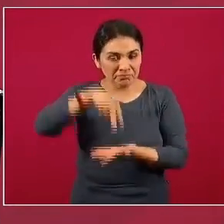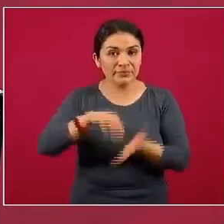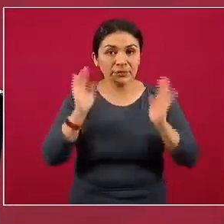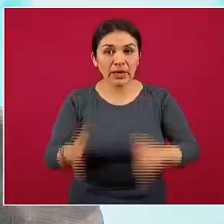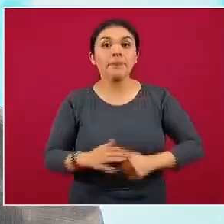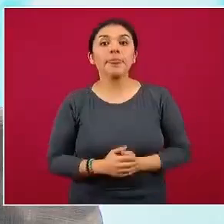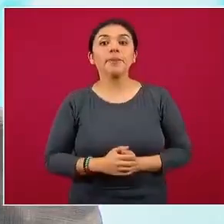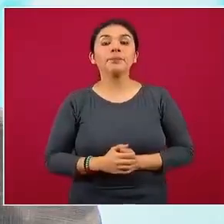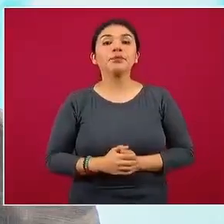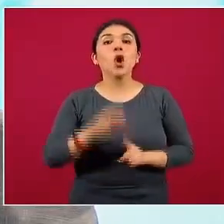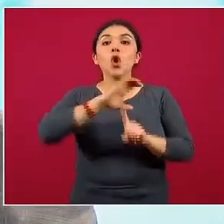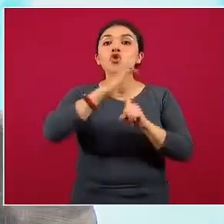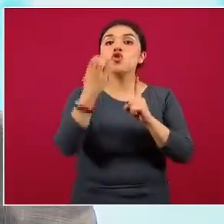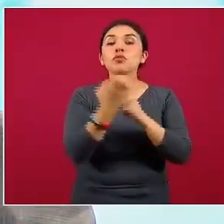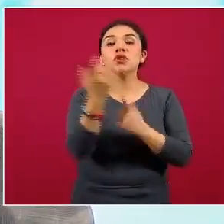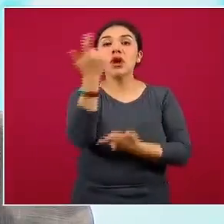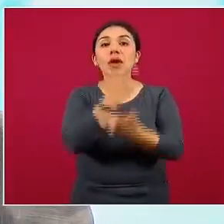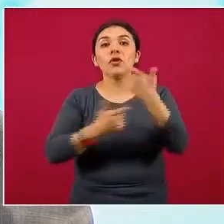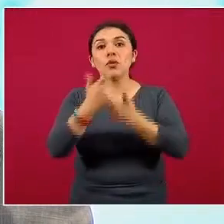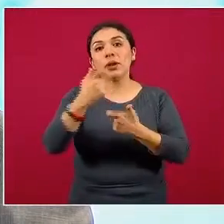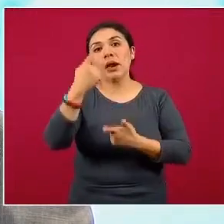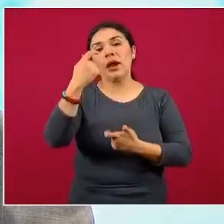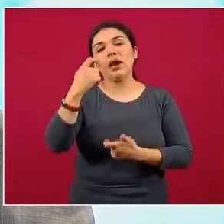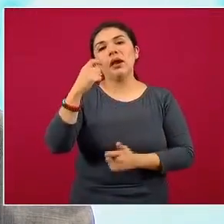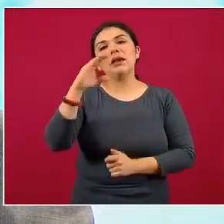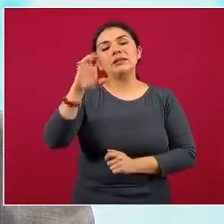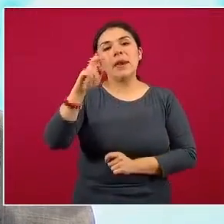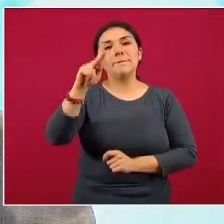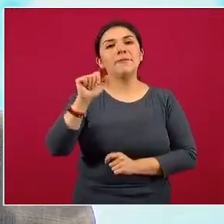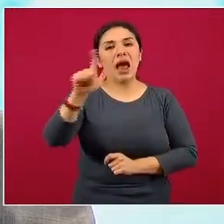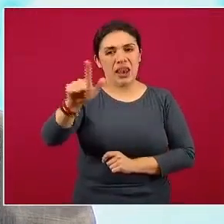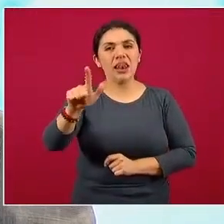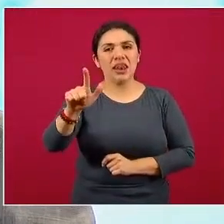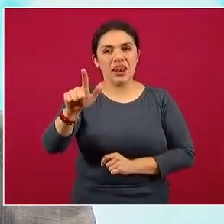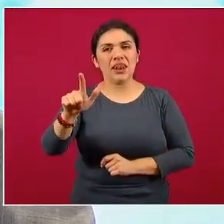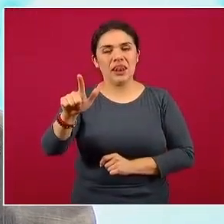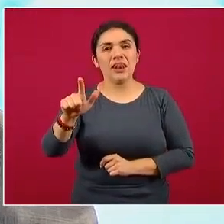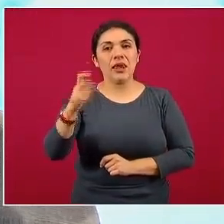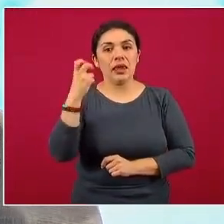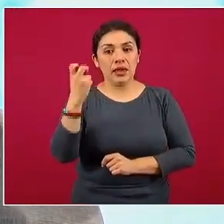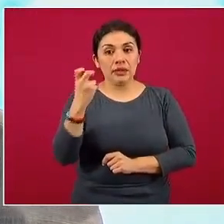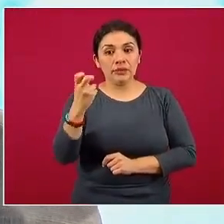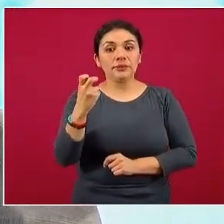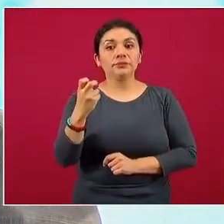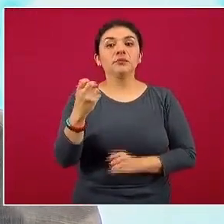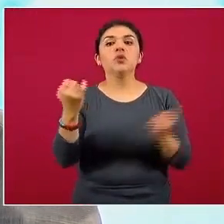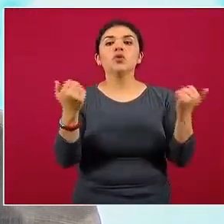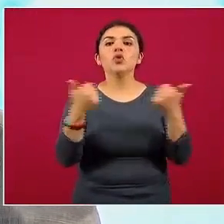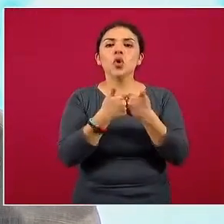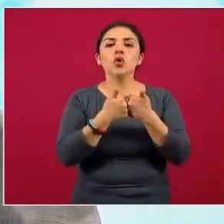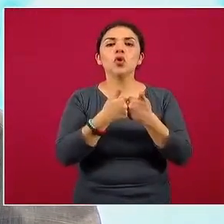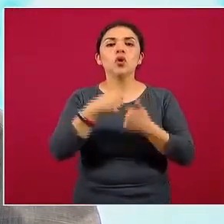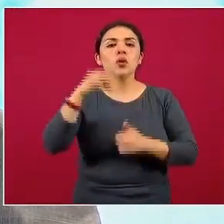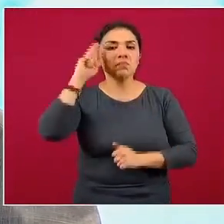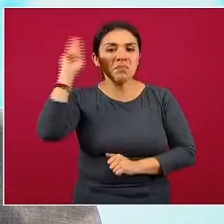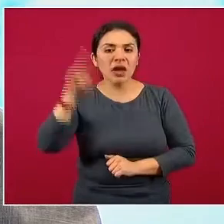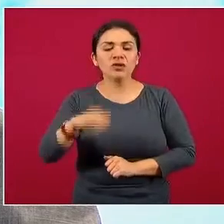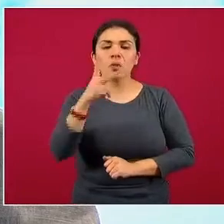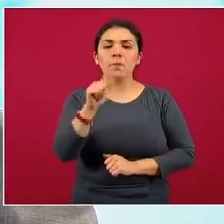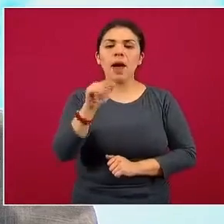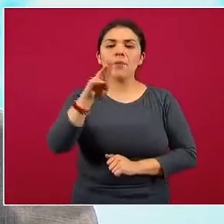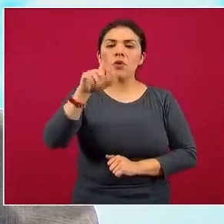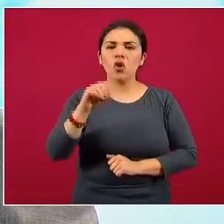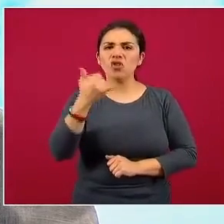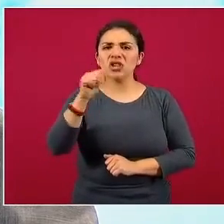esto. La Comisión Económica para América Latina de la Organización de Naciones Unidas y el maestro Pablo Llanes Rizzo,